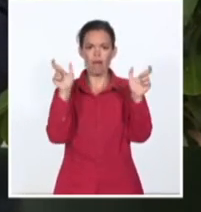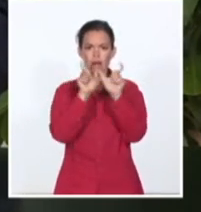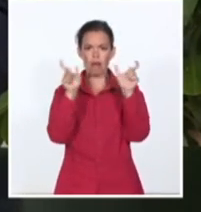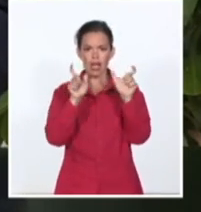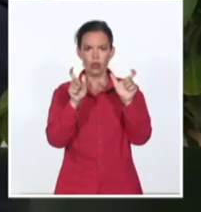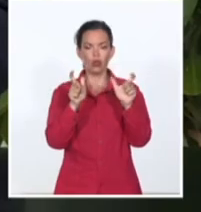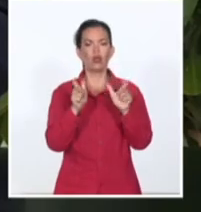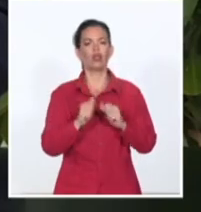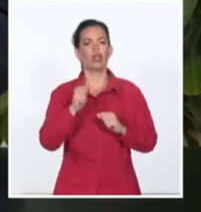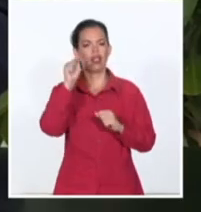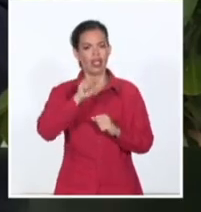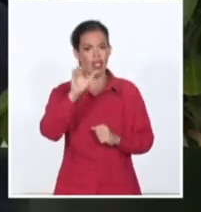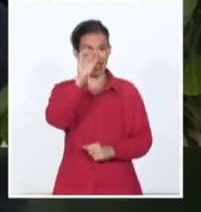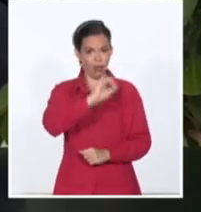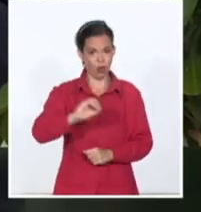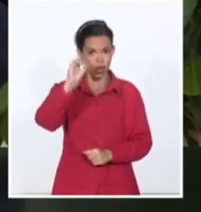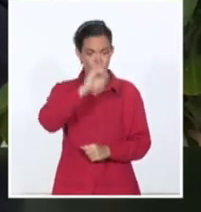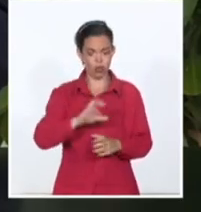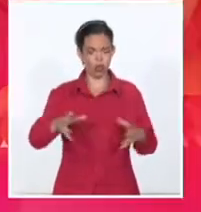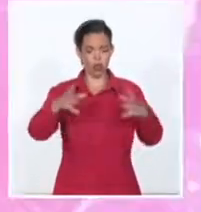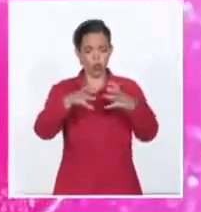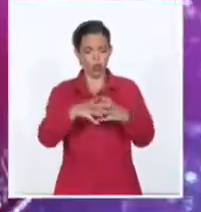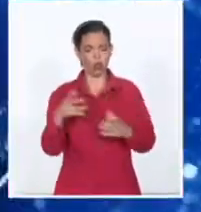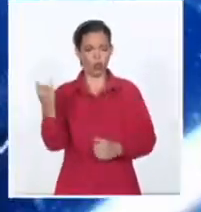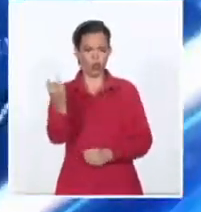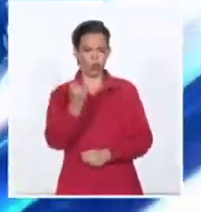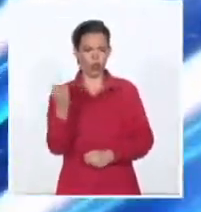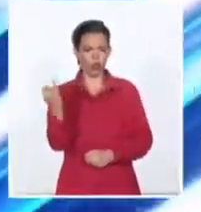organización a nivel internacional.